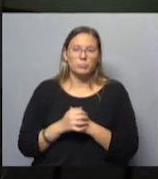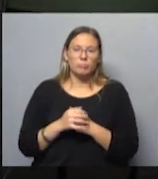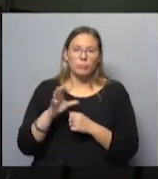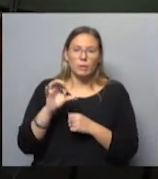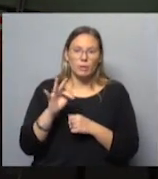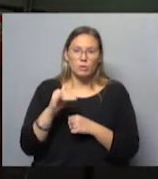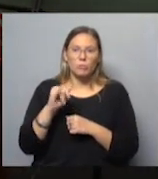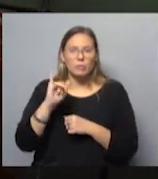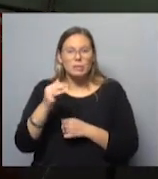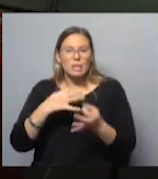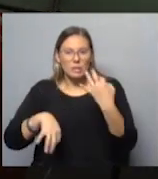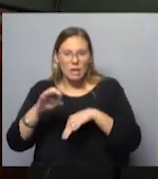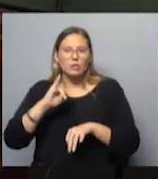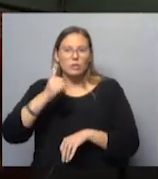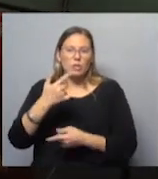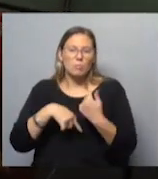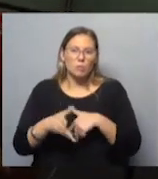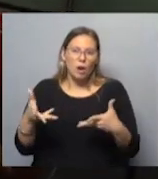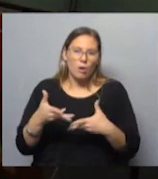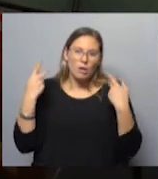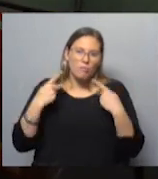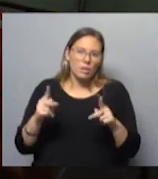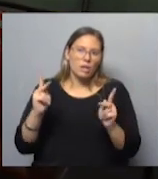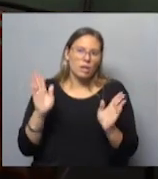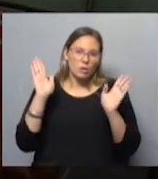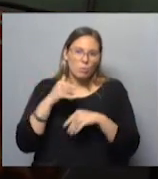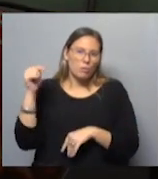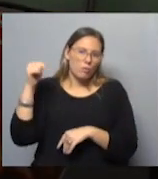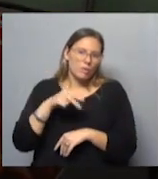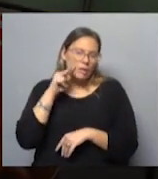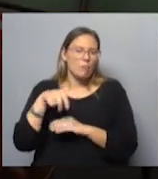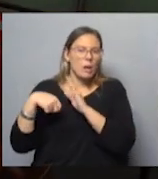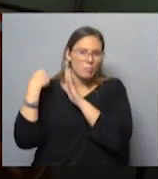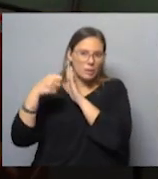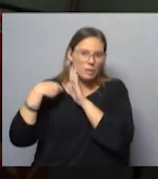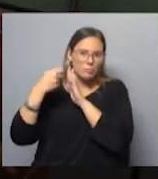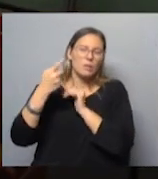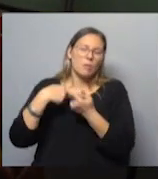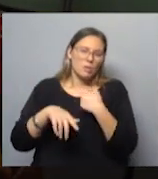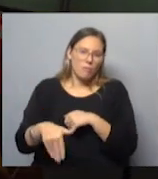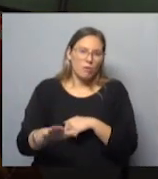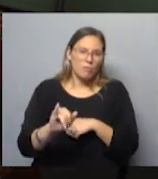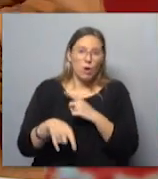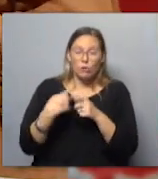Sofía vio la obra en el estreno, pero ahora está de viaje, y no pudo venir a ver la peli. Pero bueno, ya la